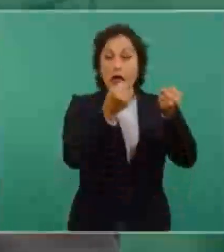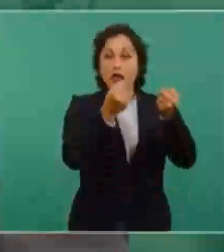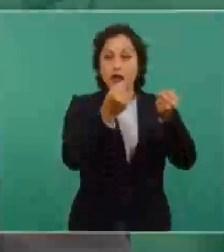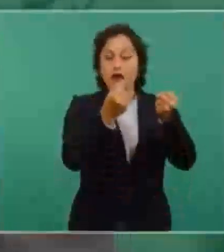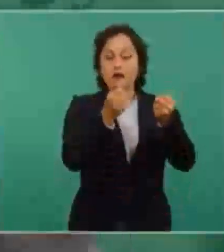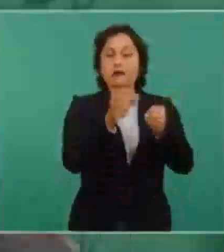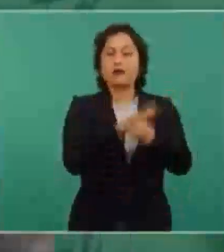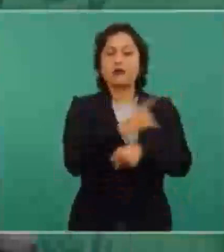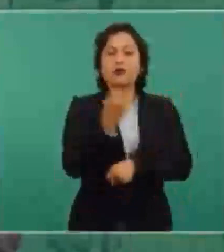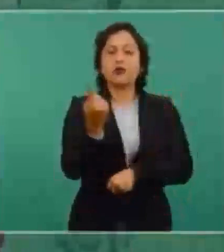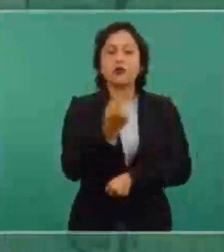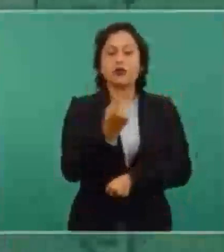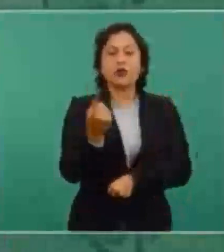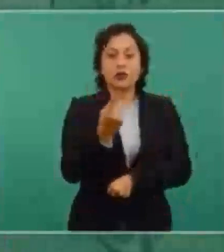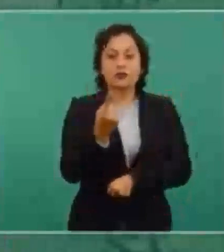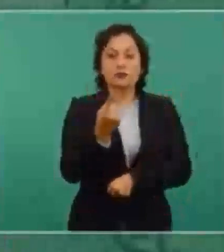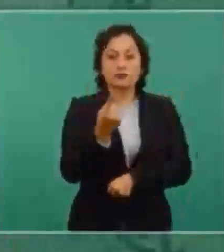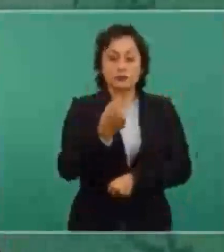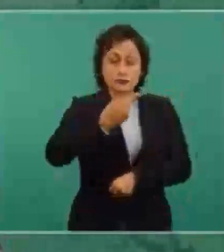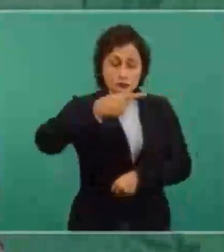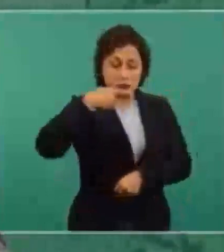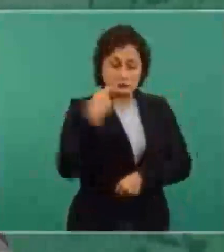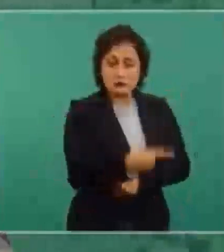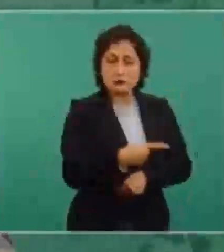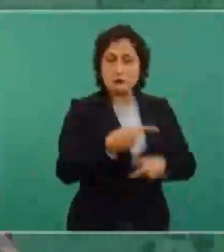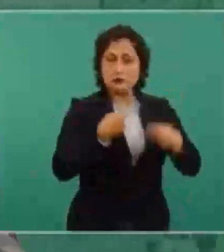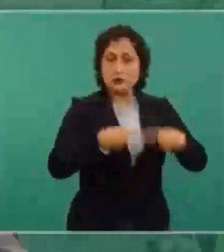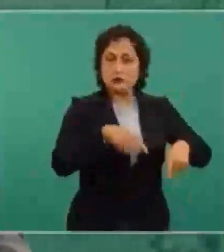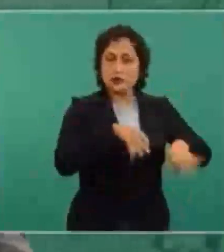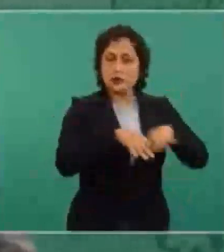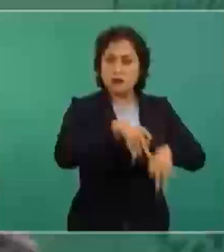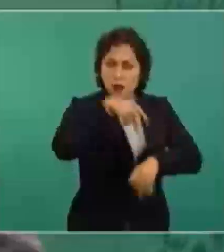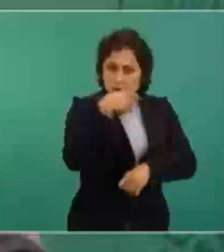por el apoyo de los trabajadores petroleros,